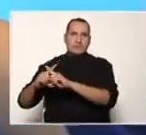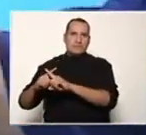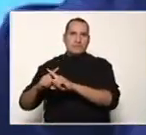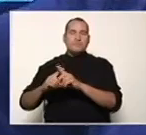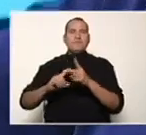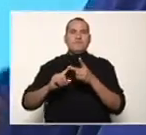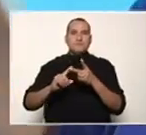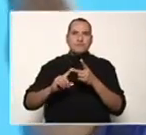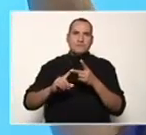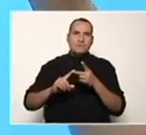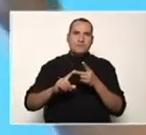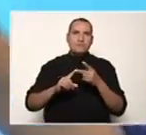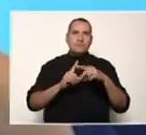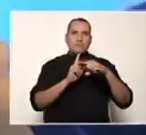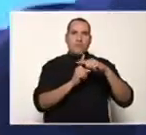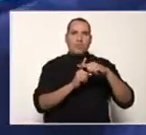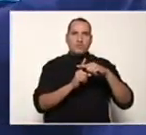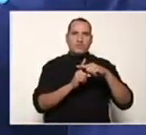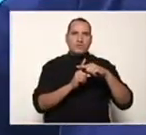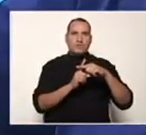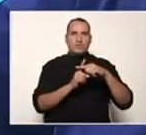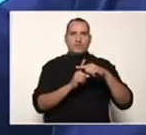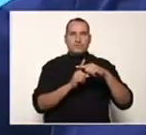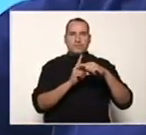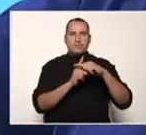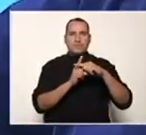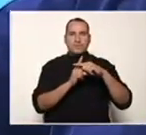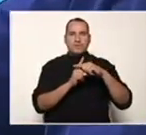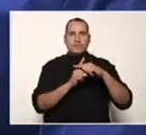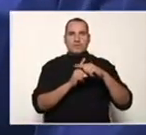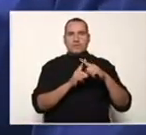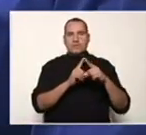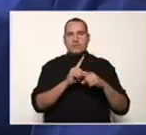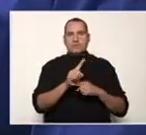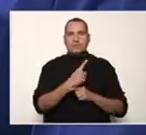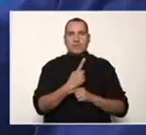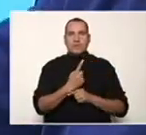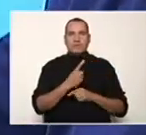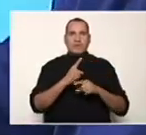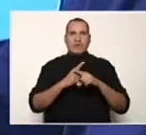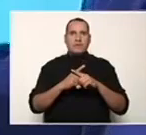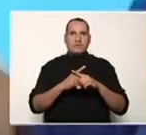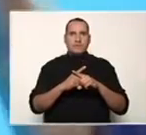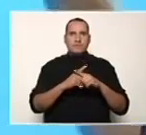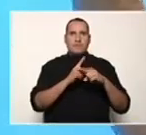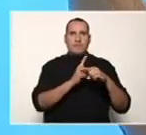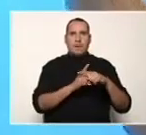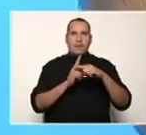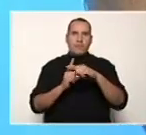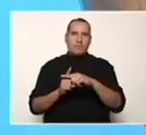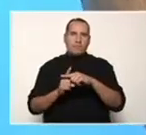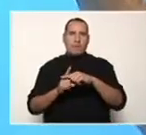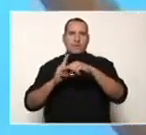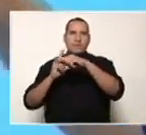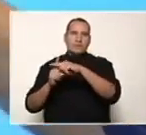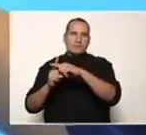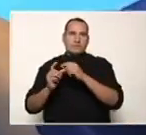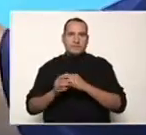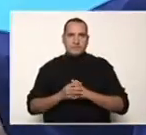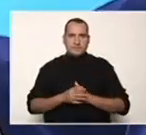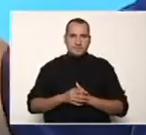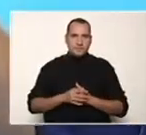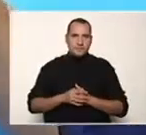El signo del primer término lo saco más por más da más,